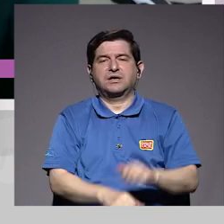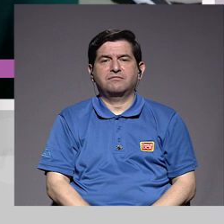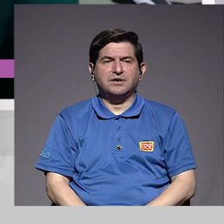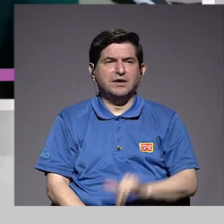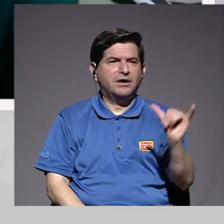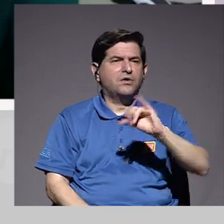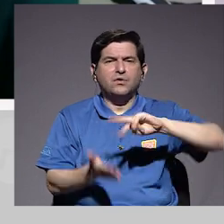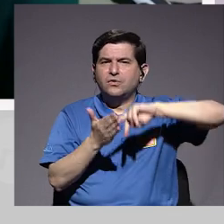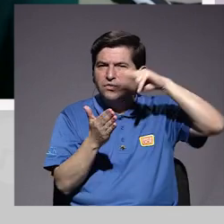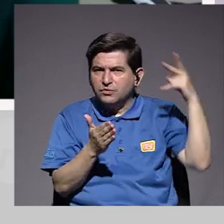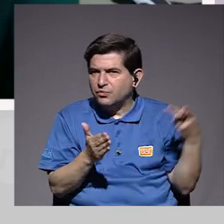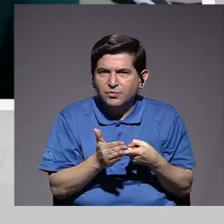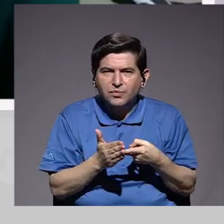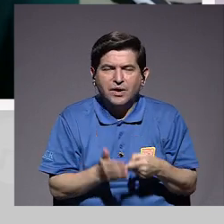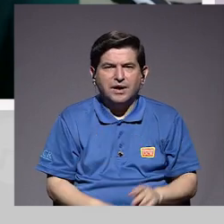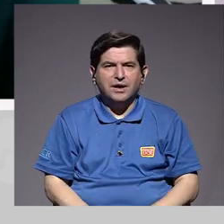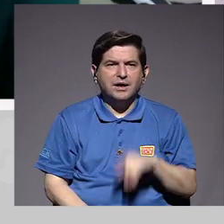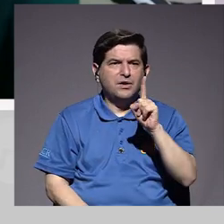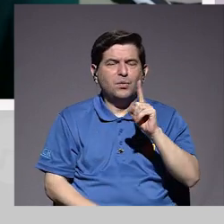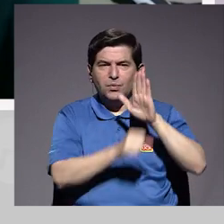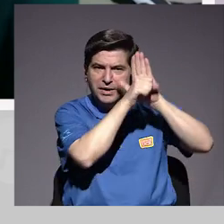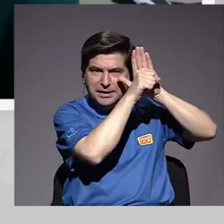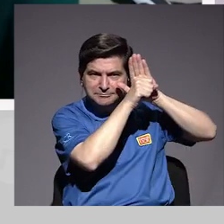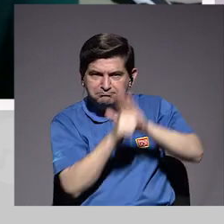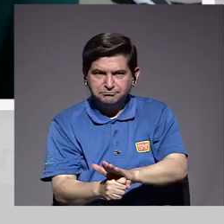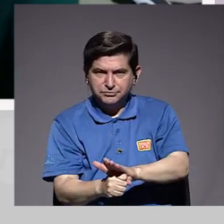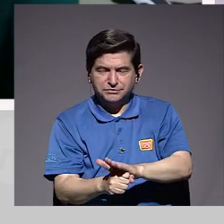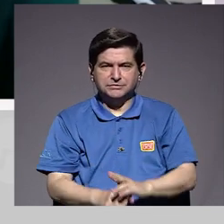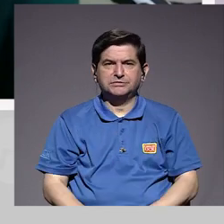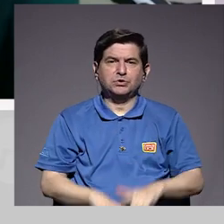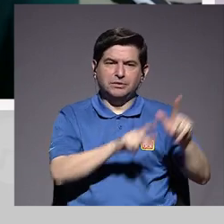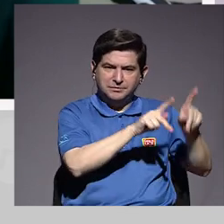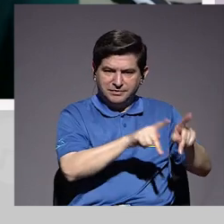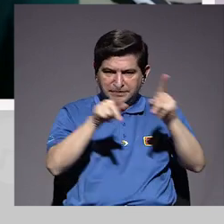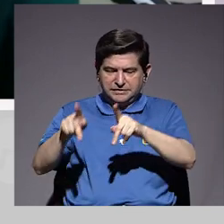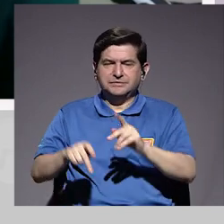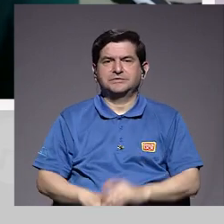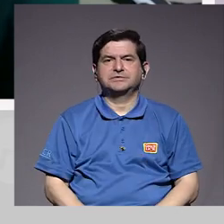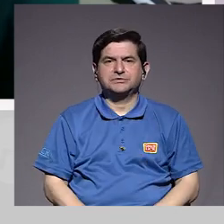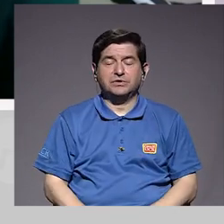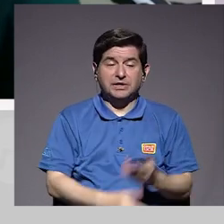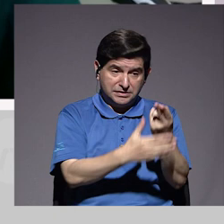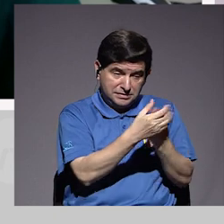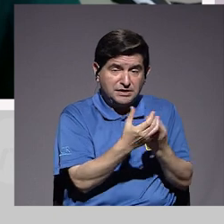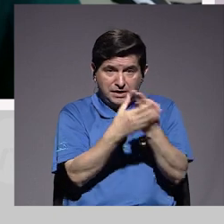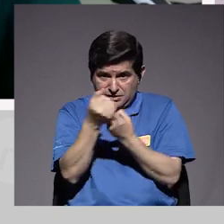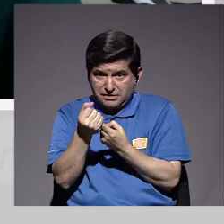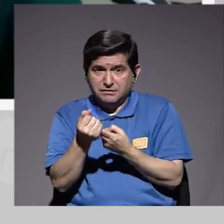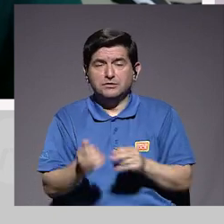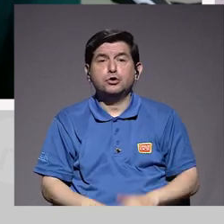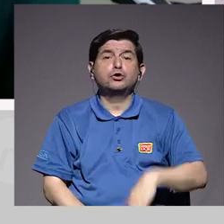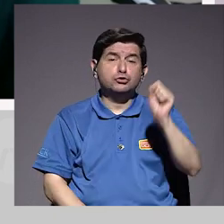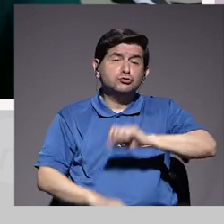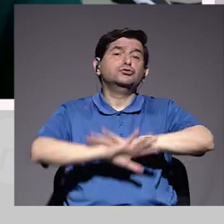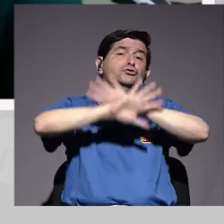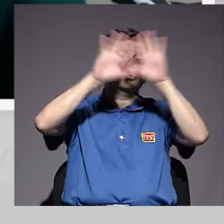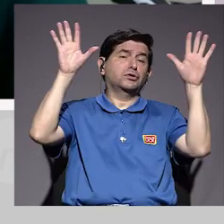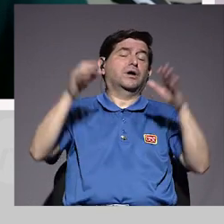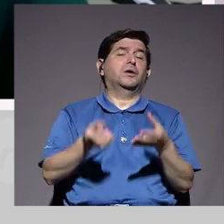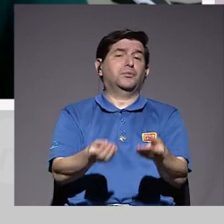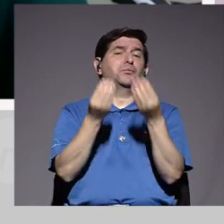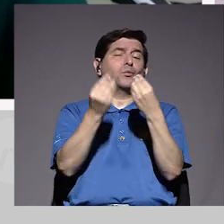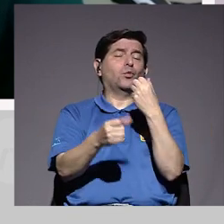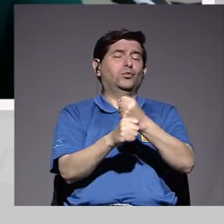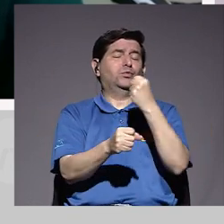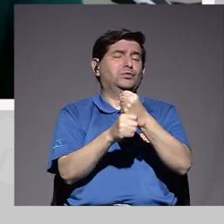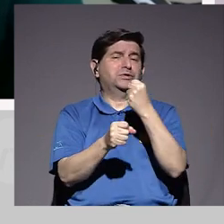como una presión, ¿verdad? En las personas, en las tareas. Sí, claro. Hay un montón de tareas que ni siquiera